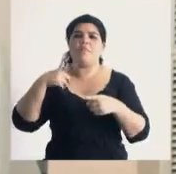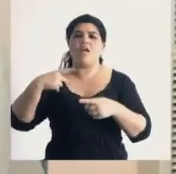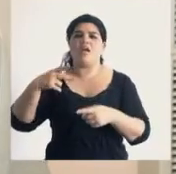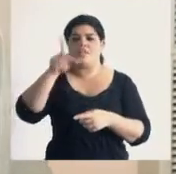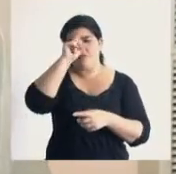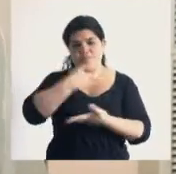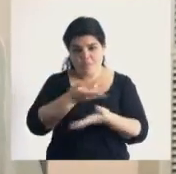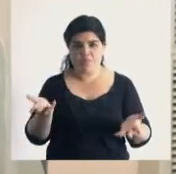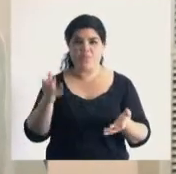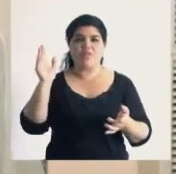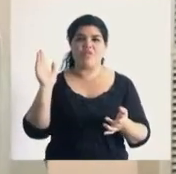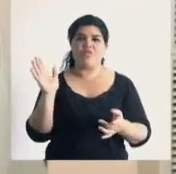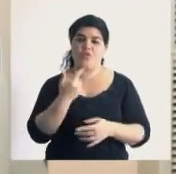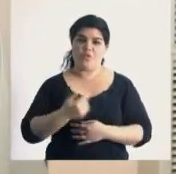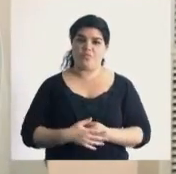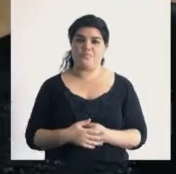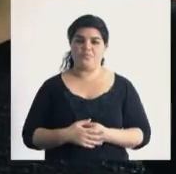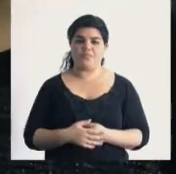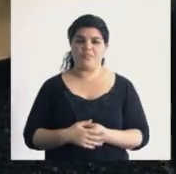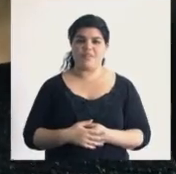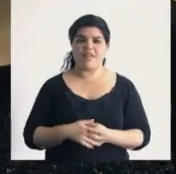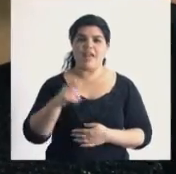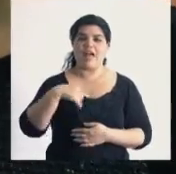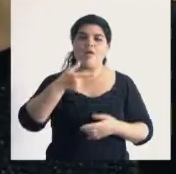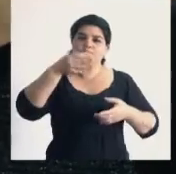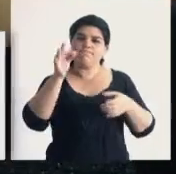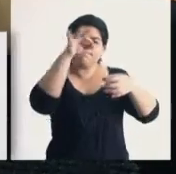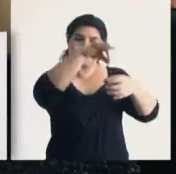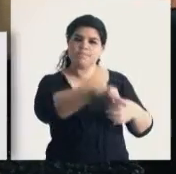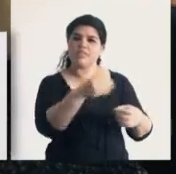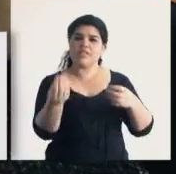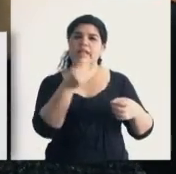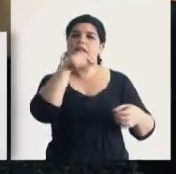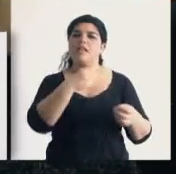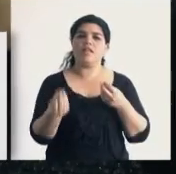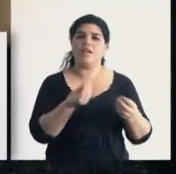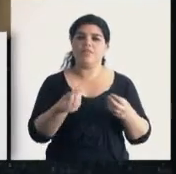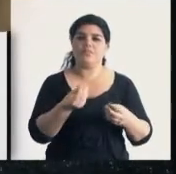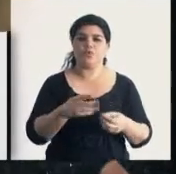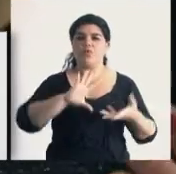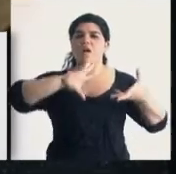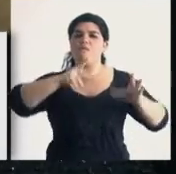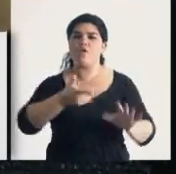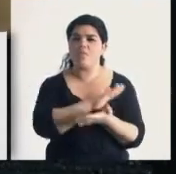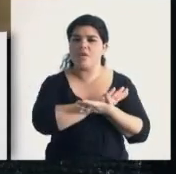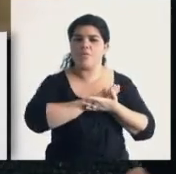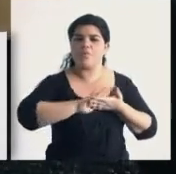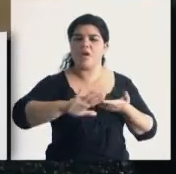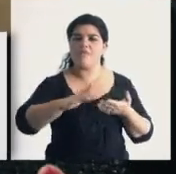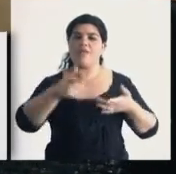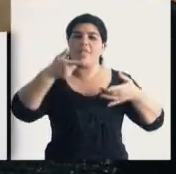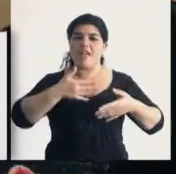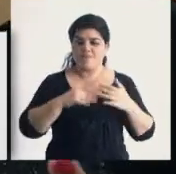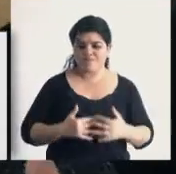nivel de salud pública, frente a estos casos específicos. Bueno, la gestación por sustitución es una técnica más sofisticada de